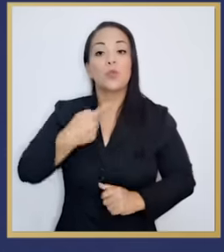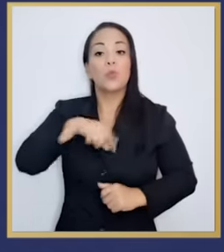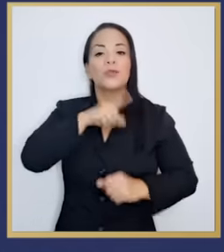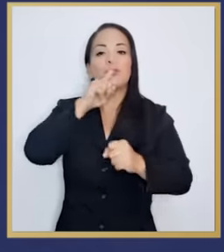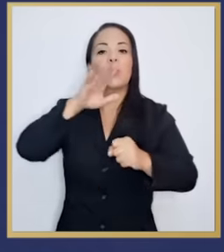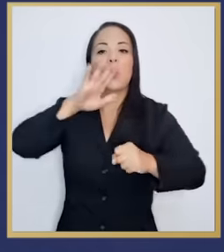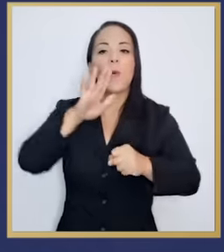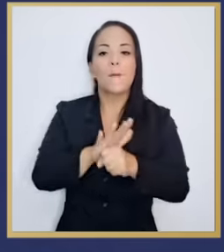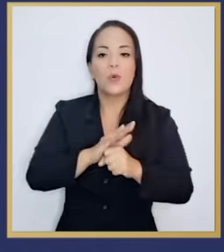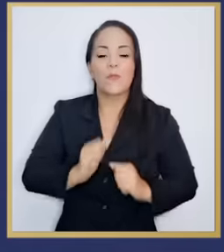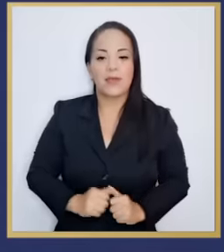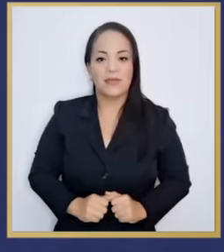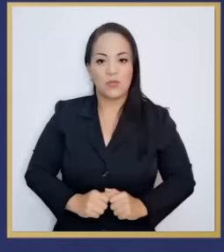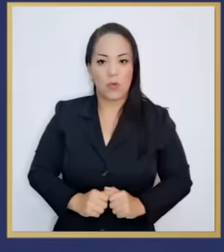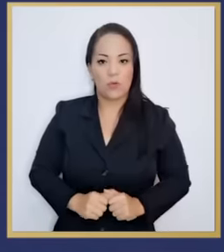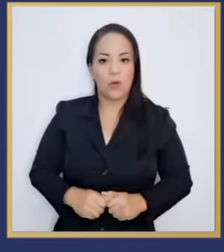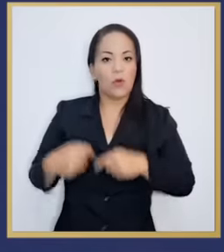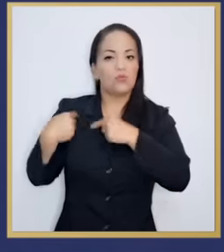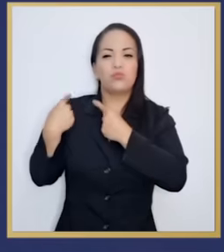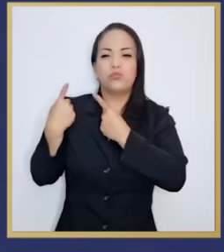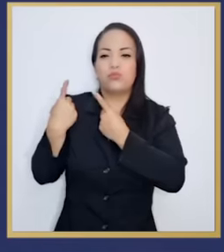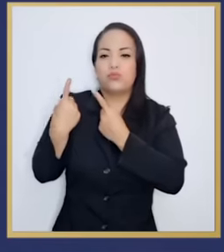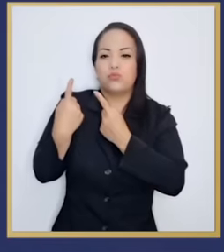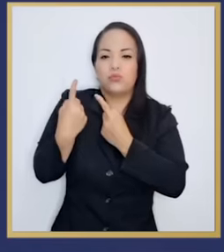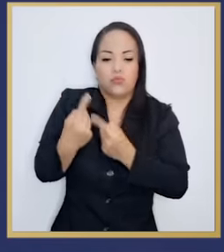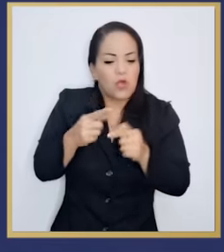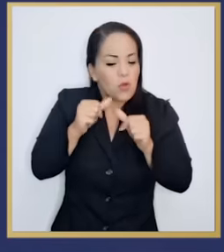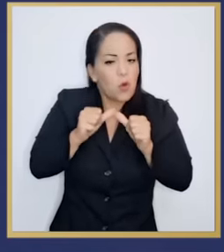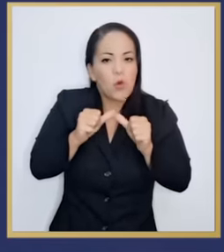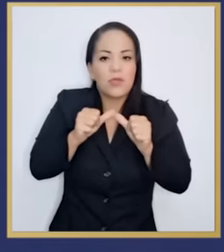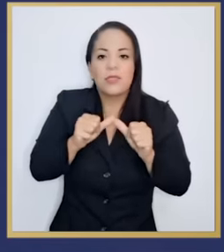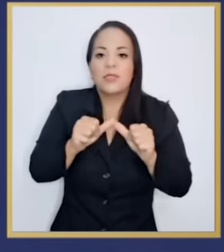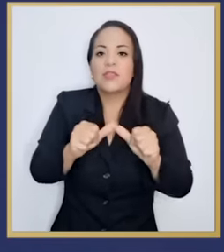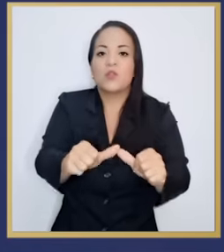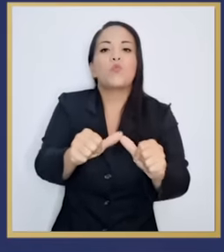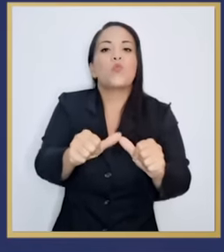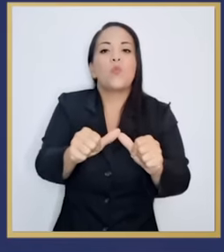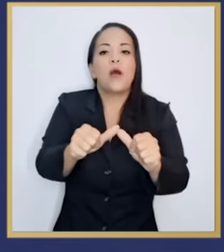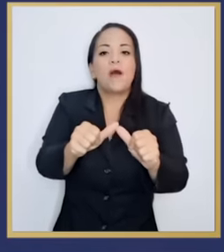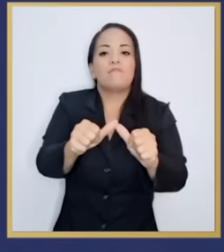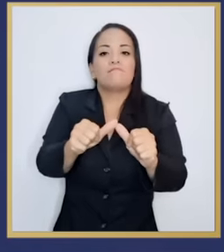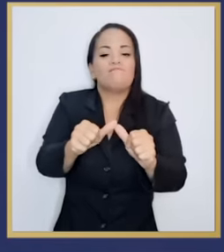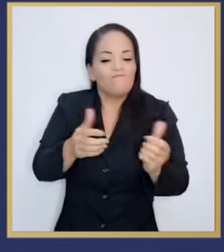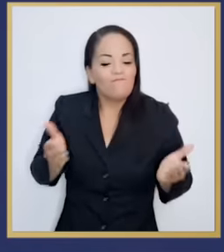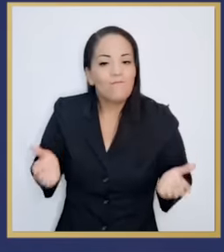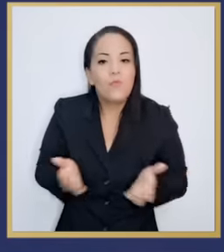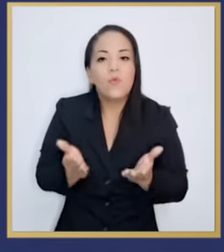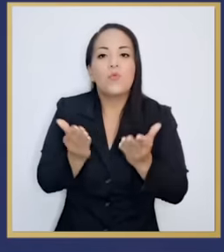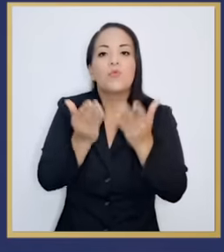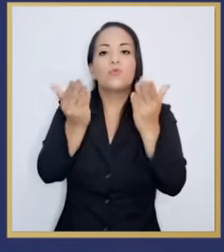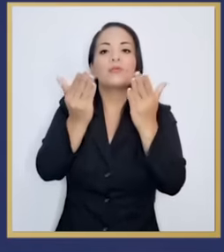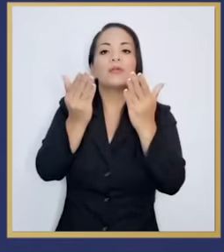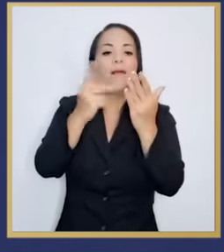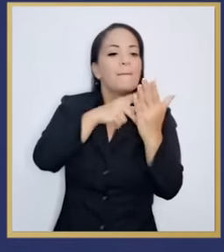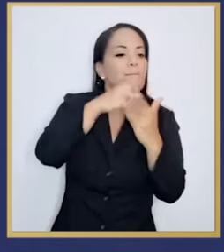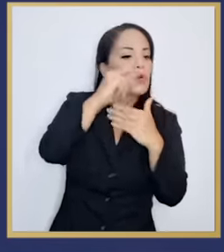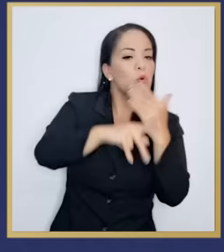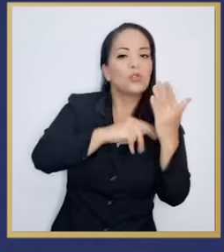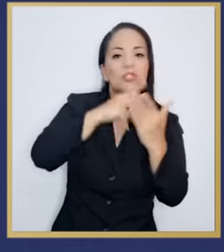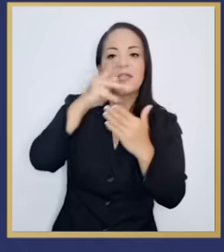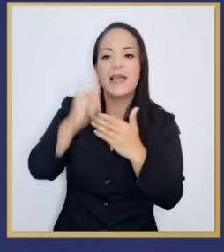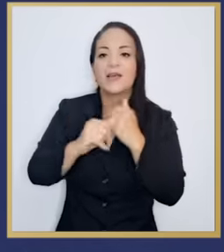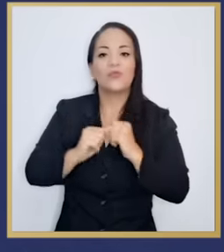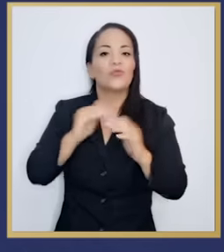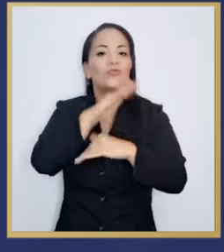y continuará siendounto intentando impulsar los proyectos